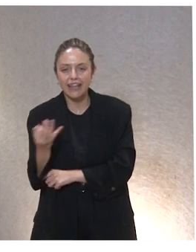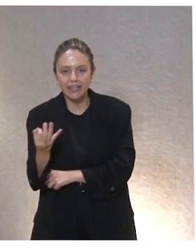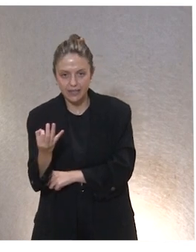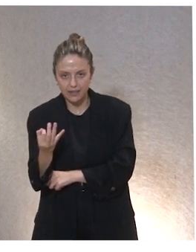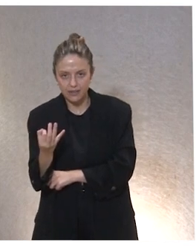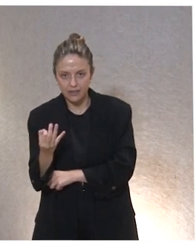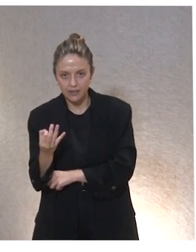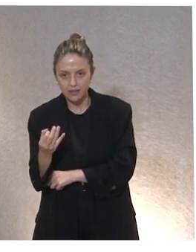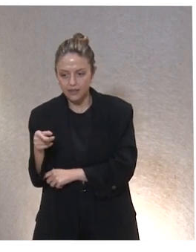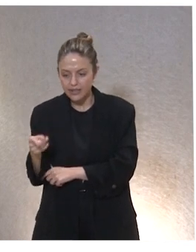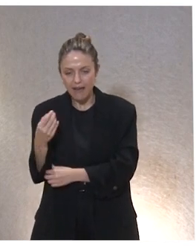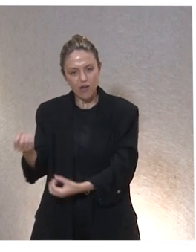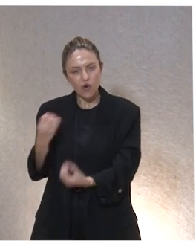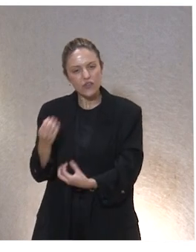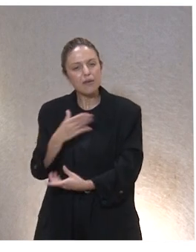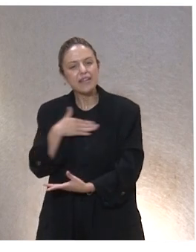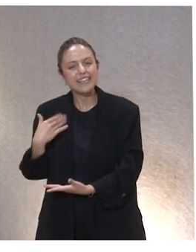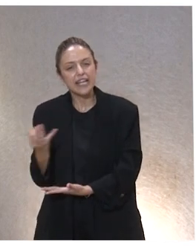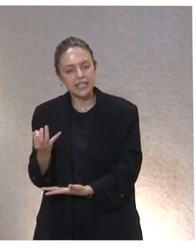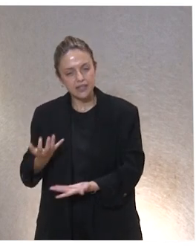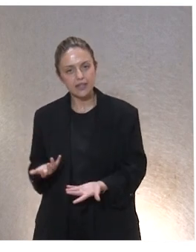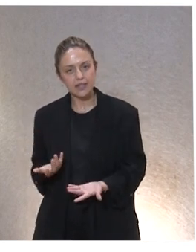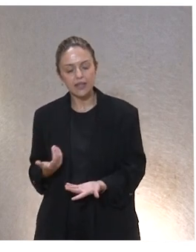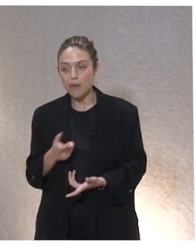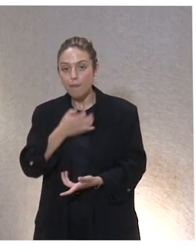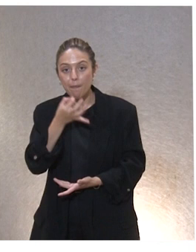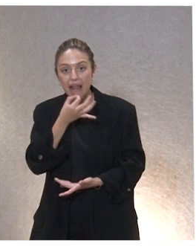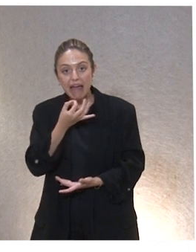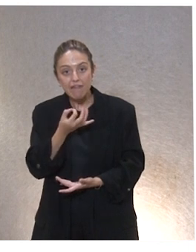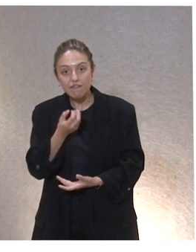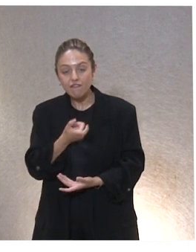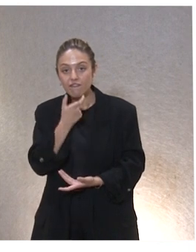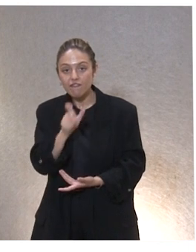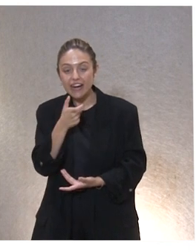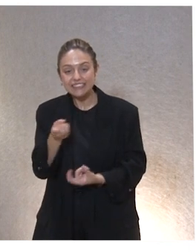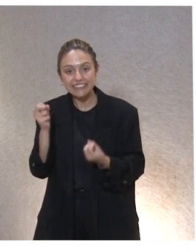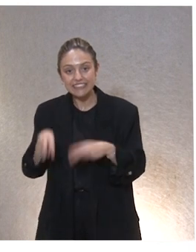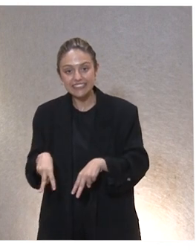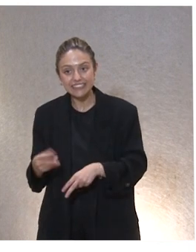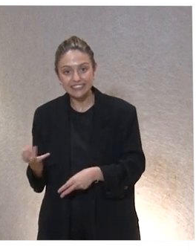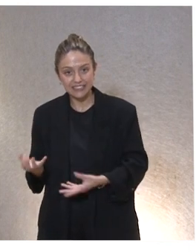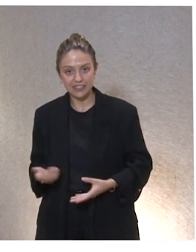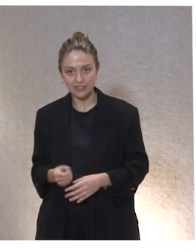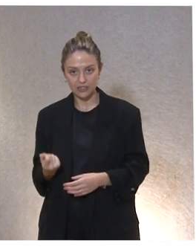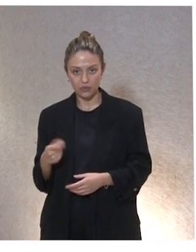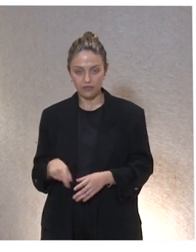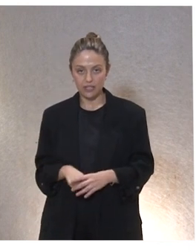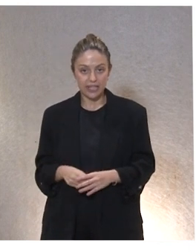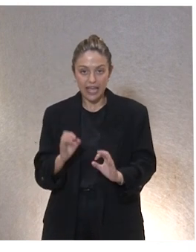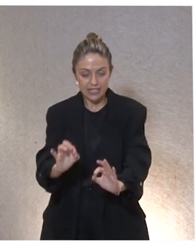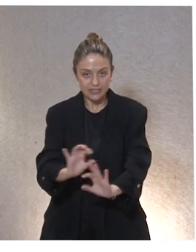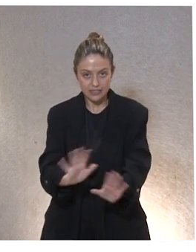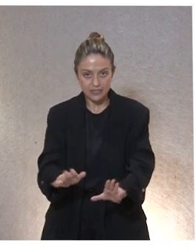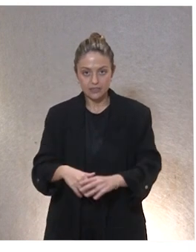lo que lo que quiere decir aunque no tenga palabras gracias así es así es